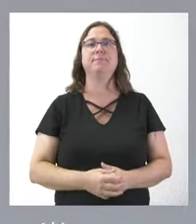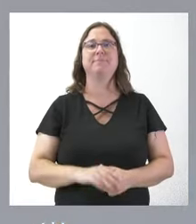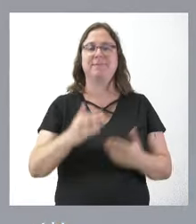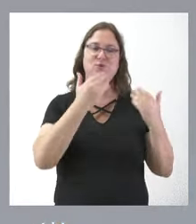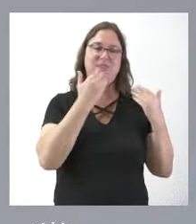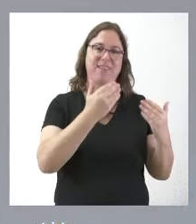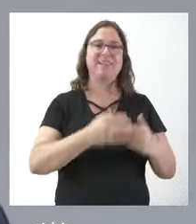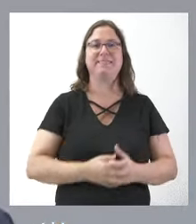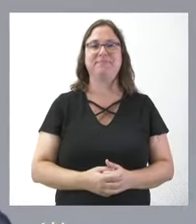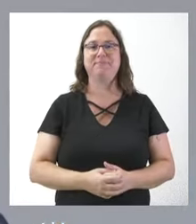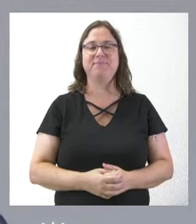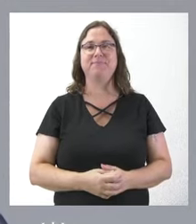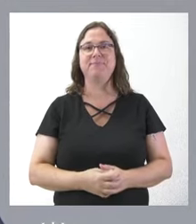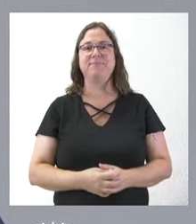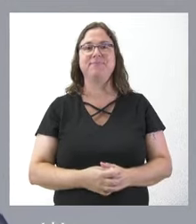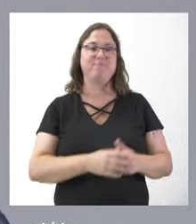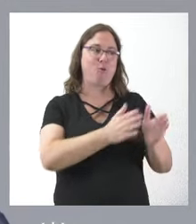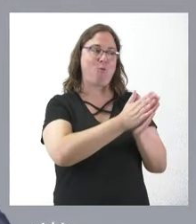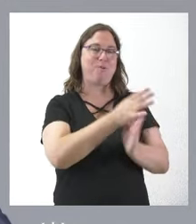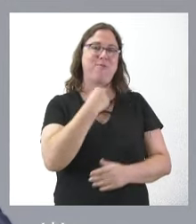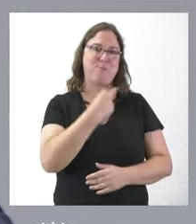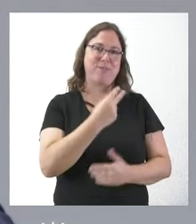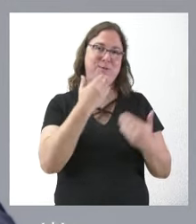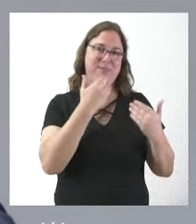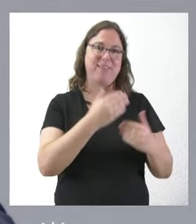gracias, compañero portavoz del Gobierno.